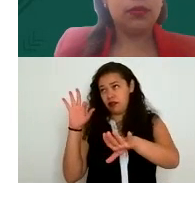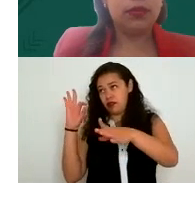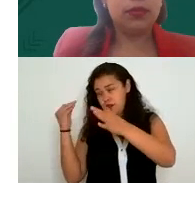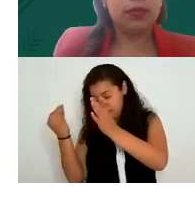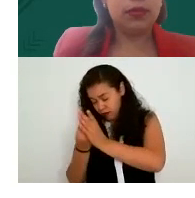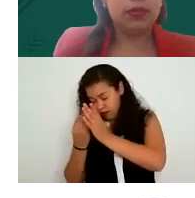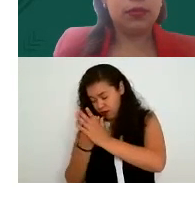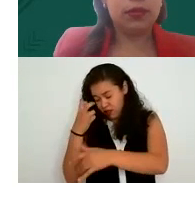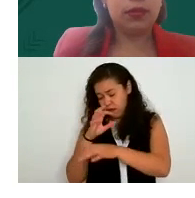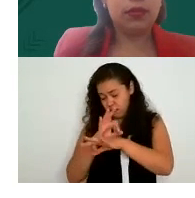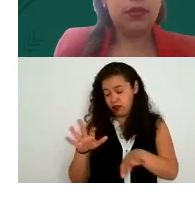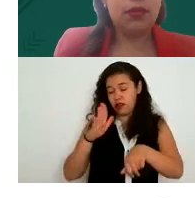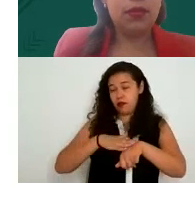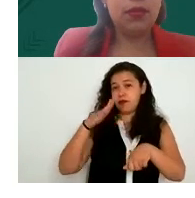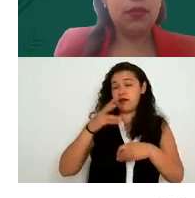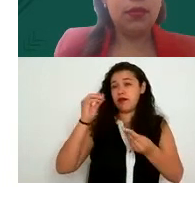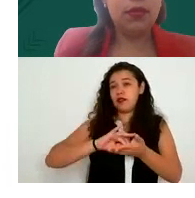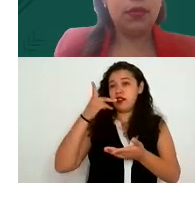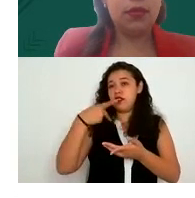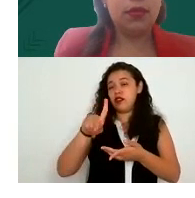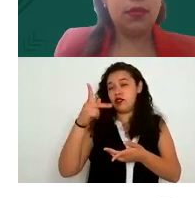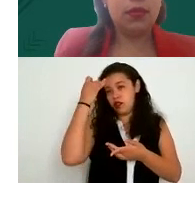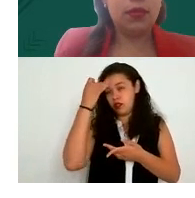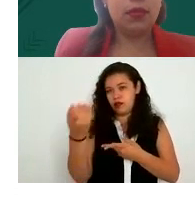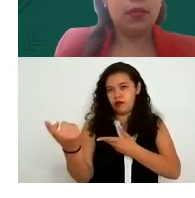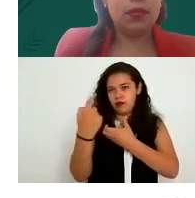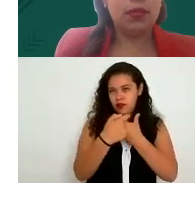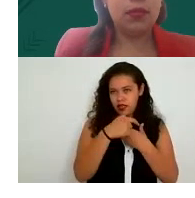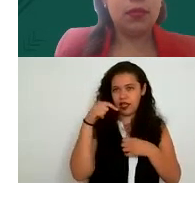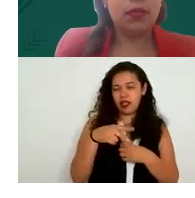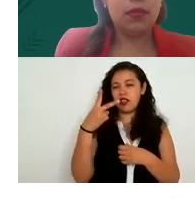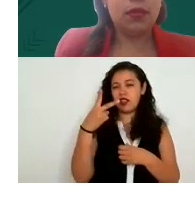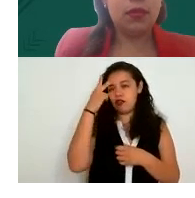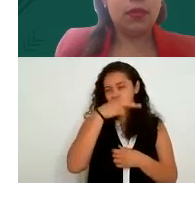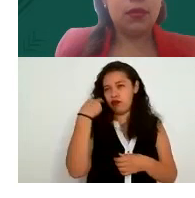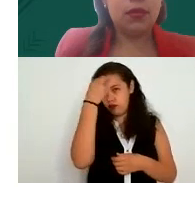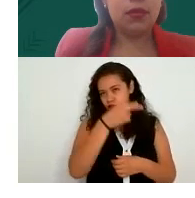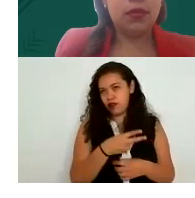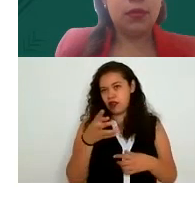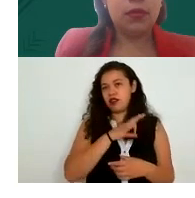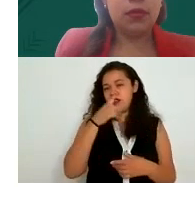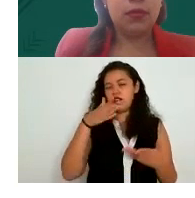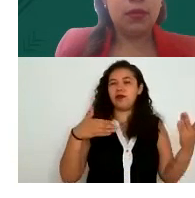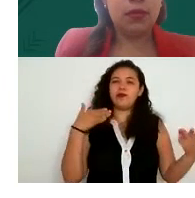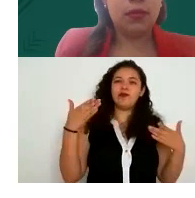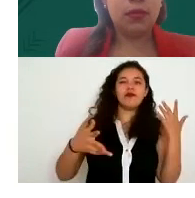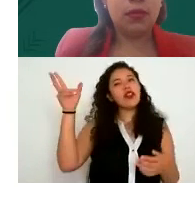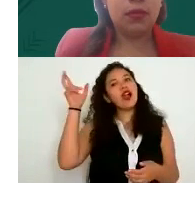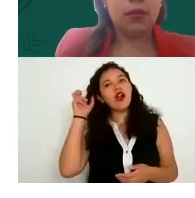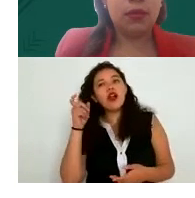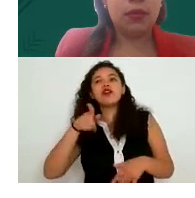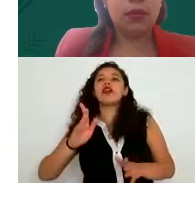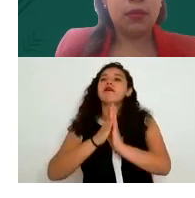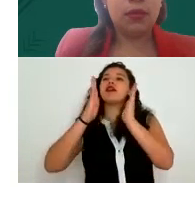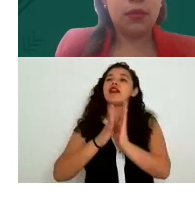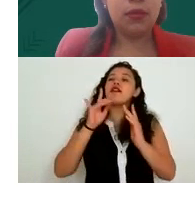agradecemos de verdad su tiempo estas dos horas que estuvieron escuchándonos que estuvieron participando su